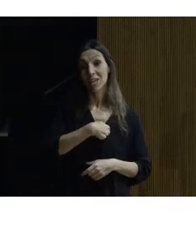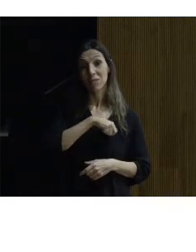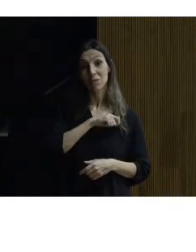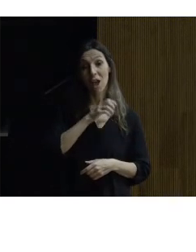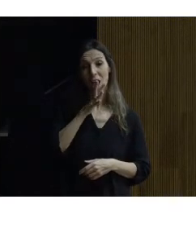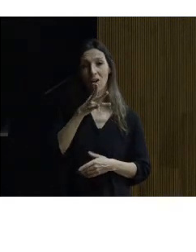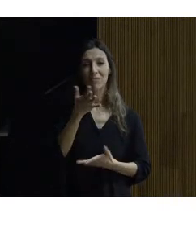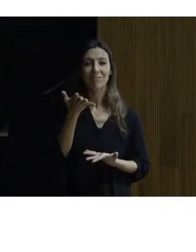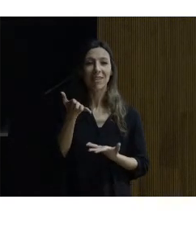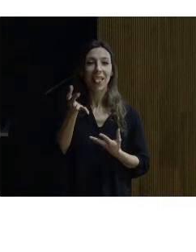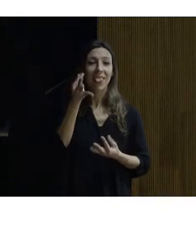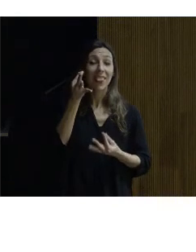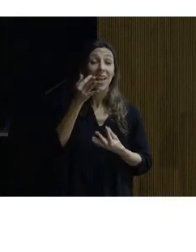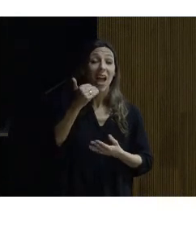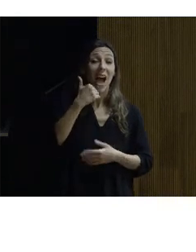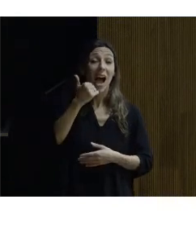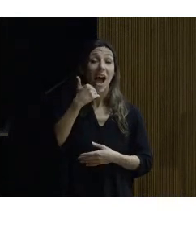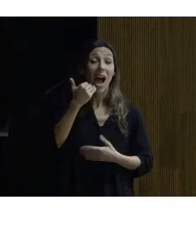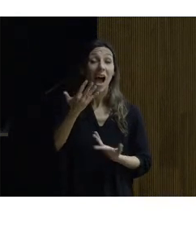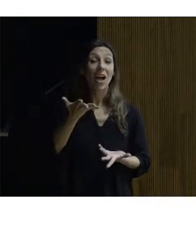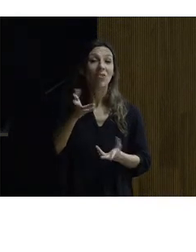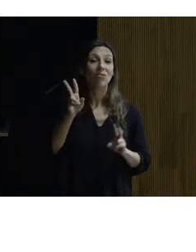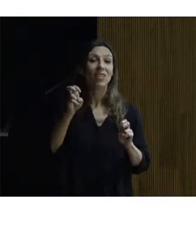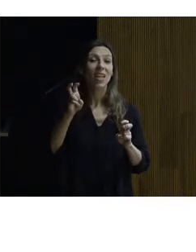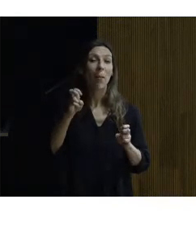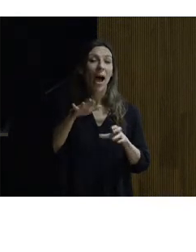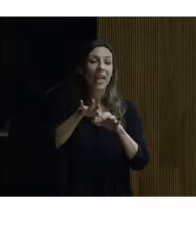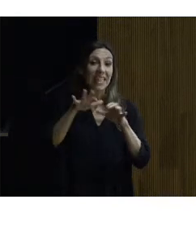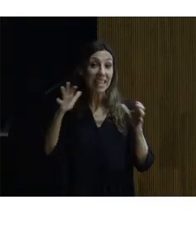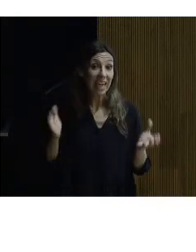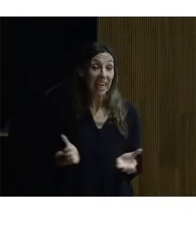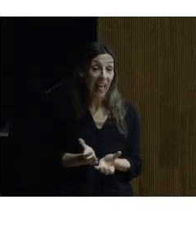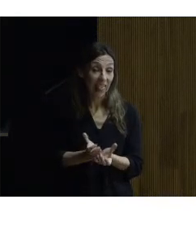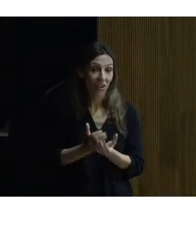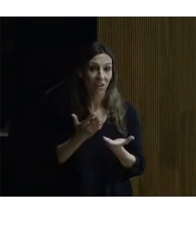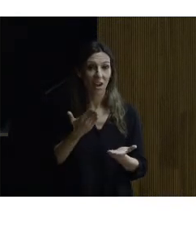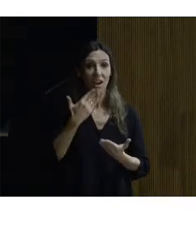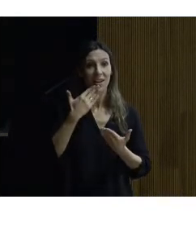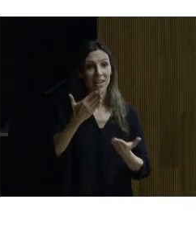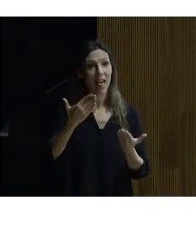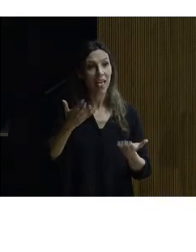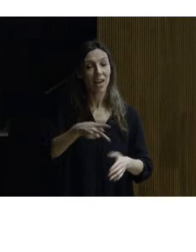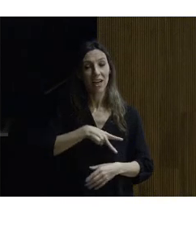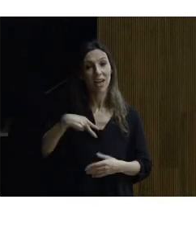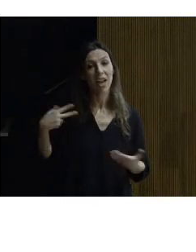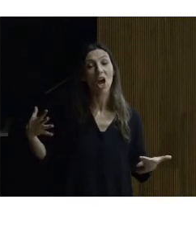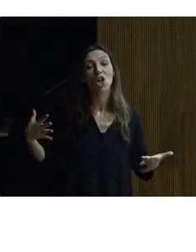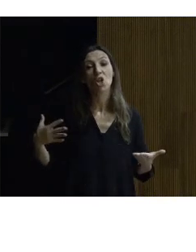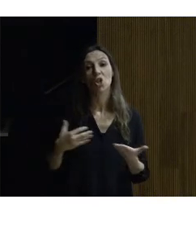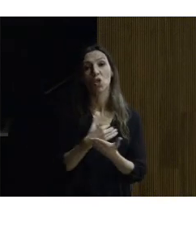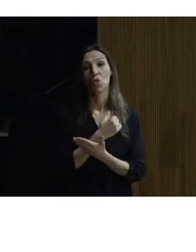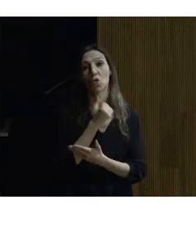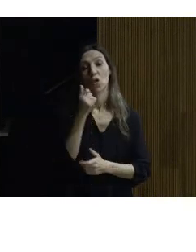pincelada a nivel internacional el agradecimiento es extensivo a todas las personas